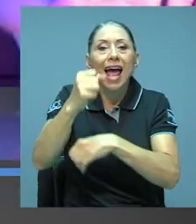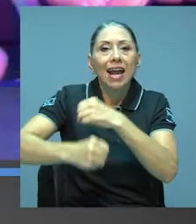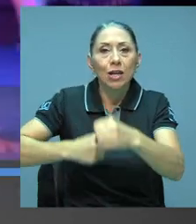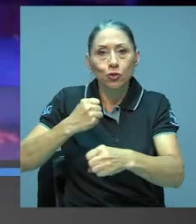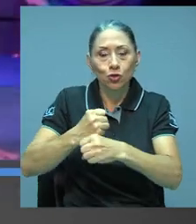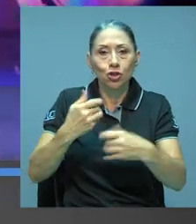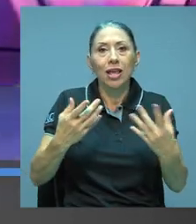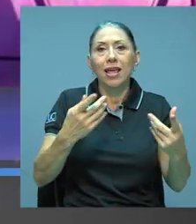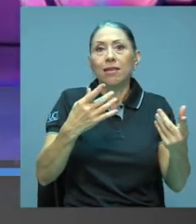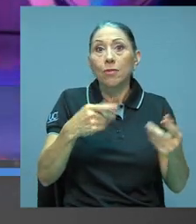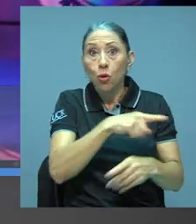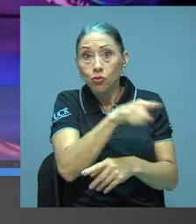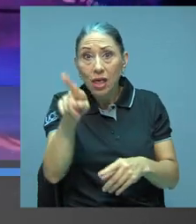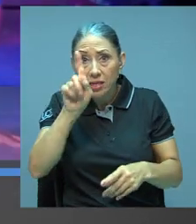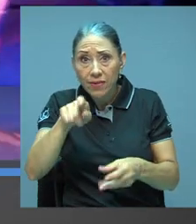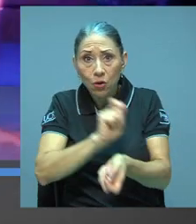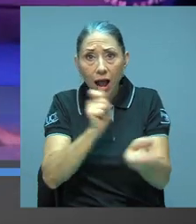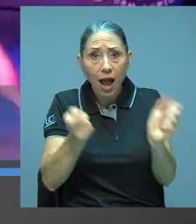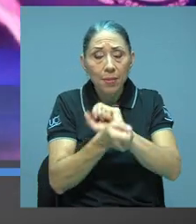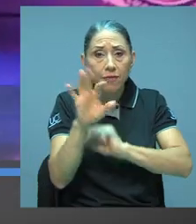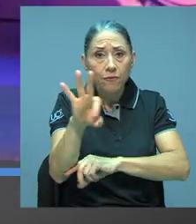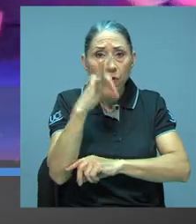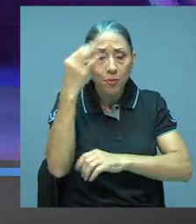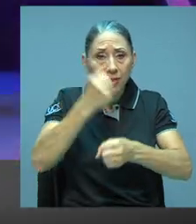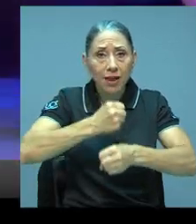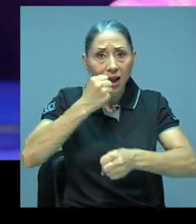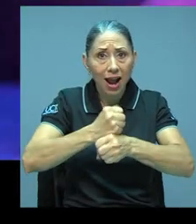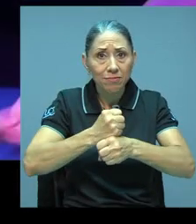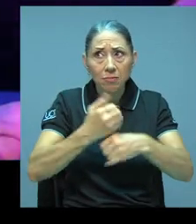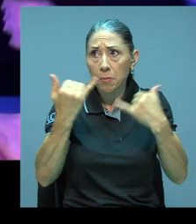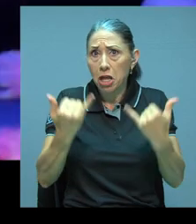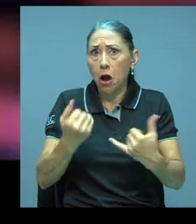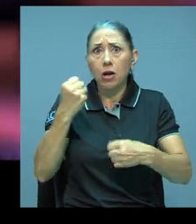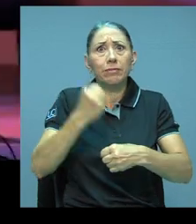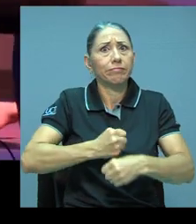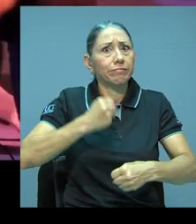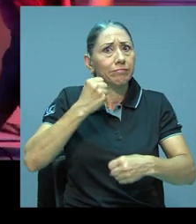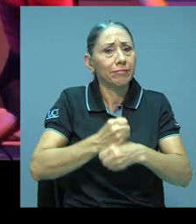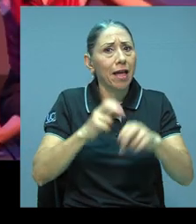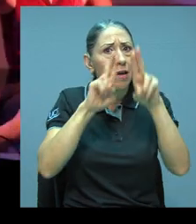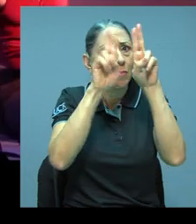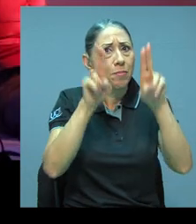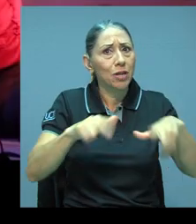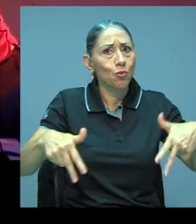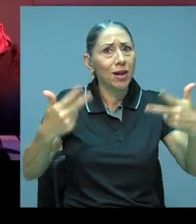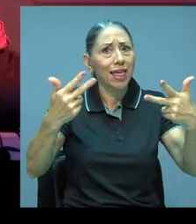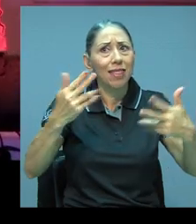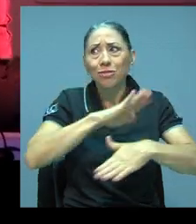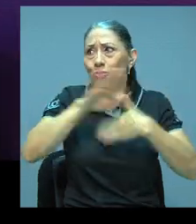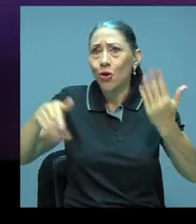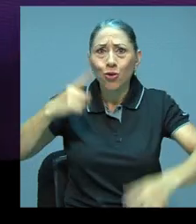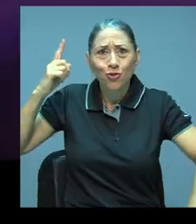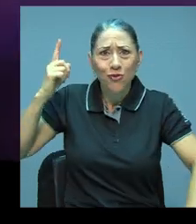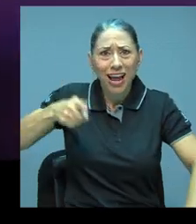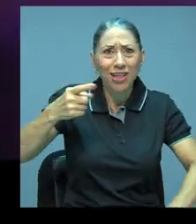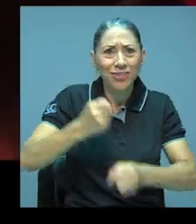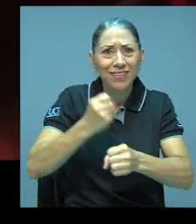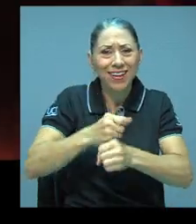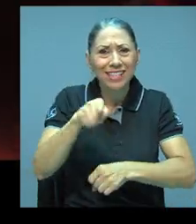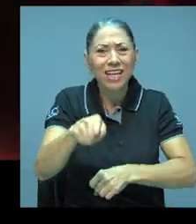cambiar un poco también su forma de trabajar por la virtualidad a que nos hemos visto obligados prácticamente todos.